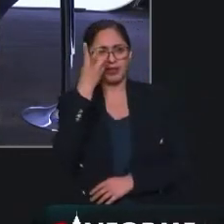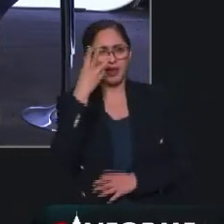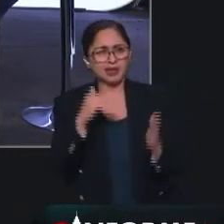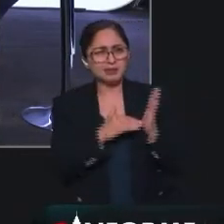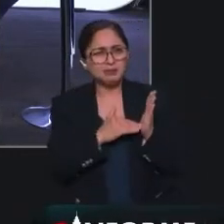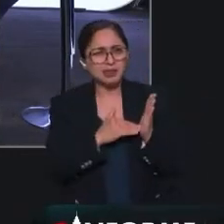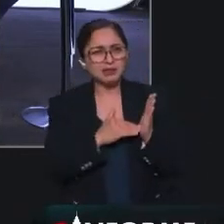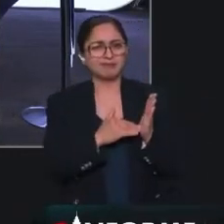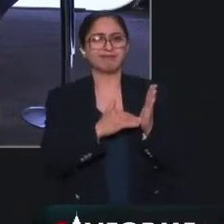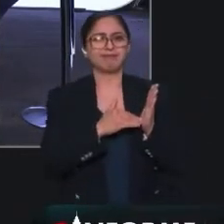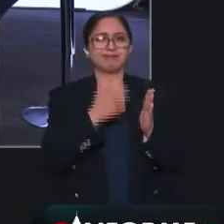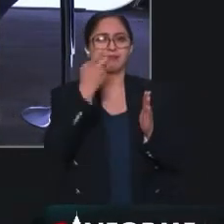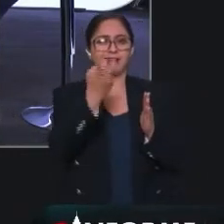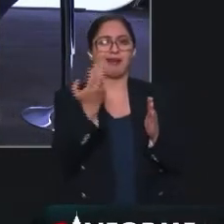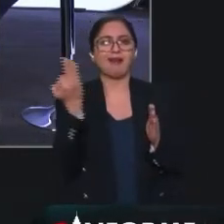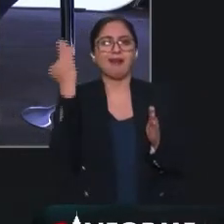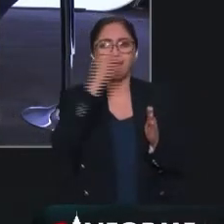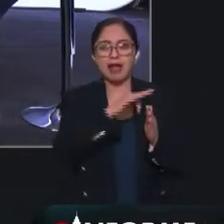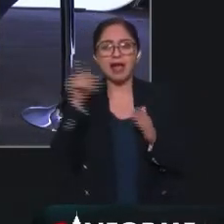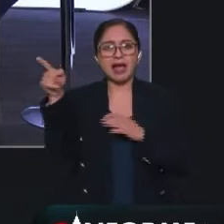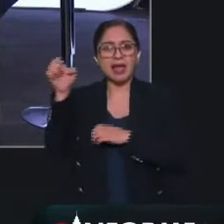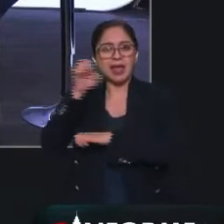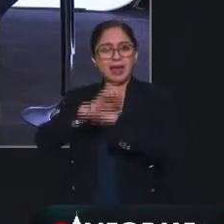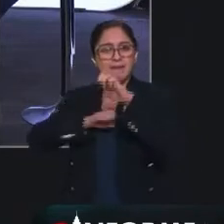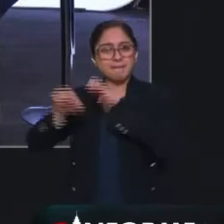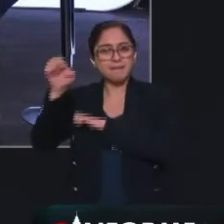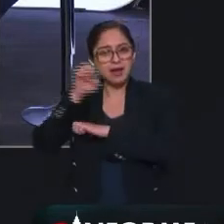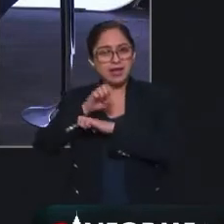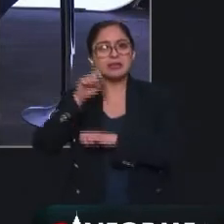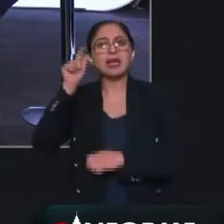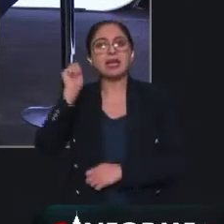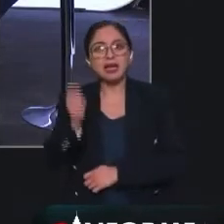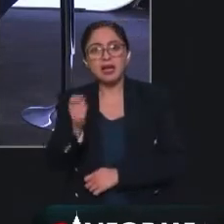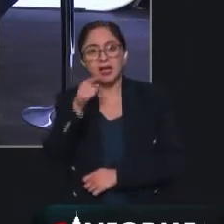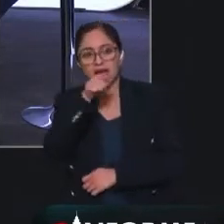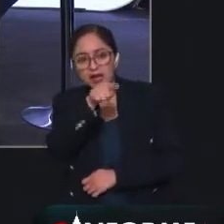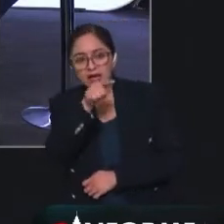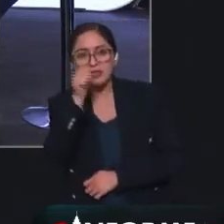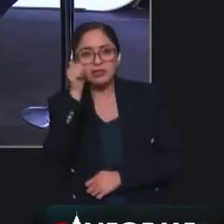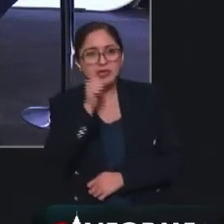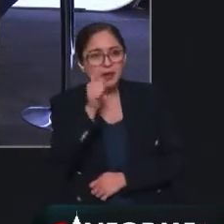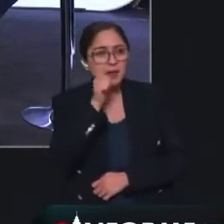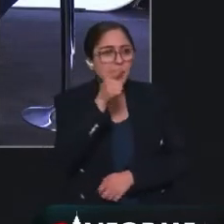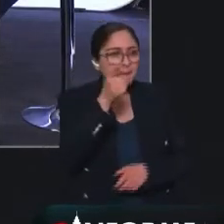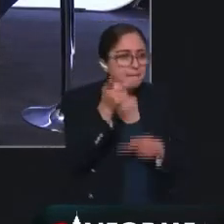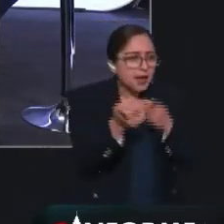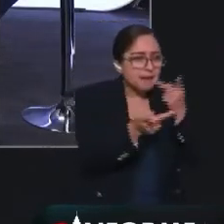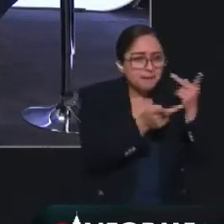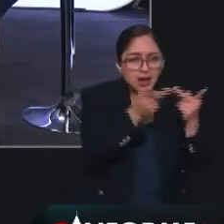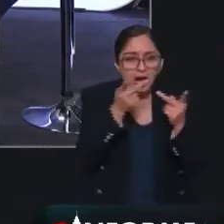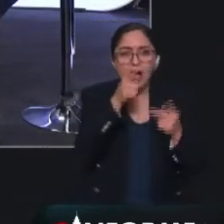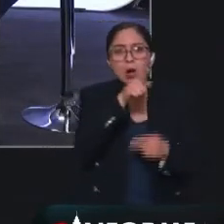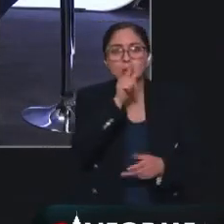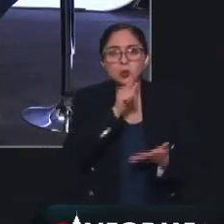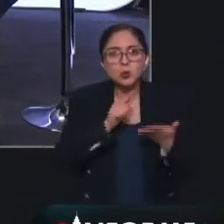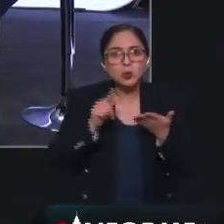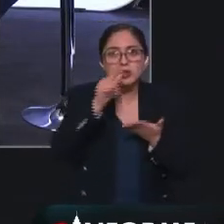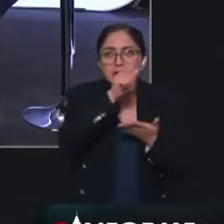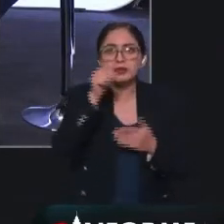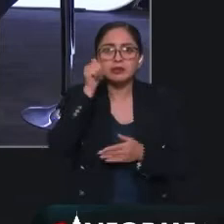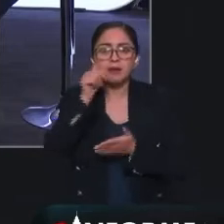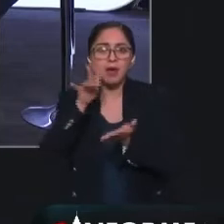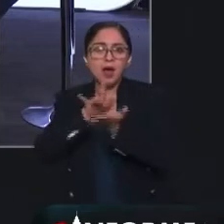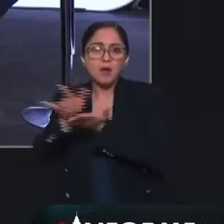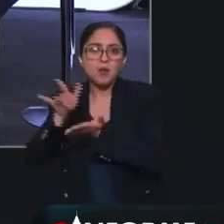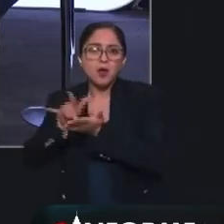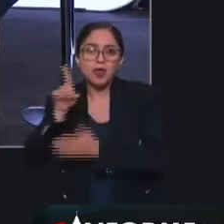Entonces, o sea, fue una operación de una empresa conocida que se dedica a inflar encuestas en Twitter que favorecen a la derecha y